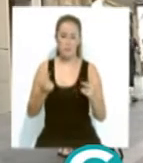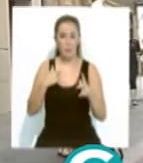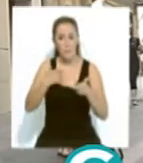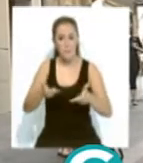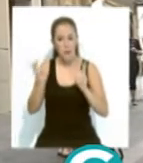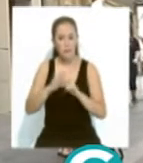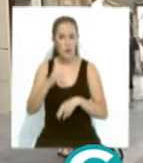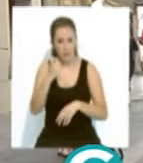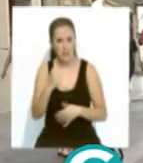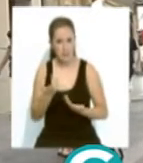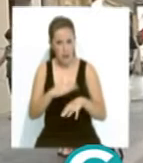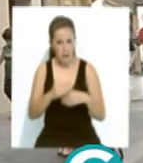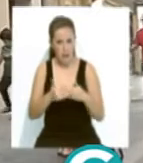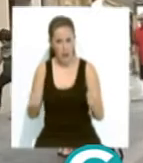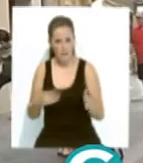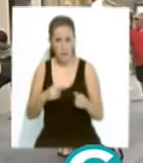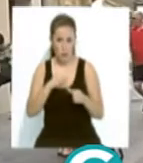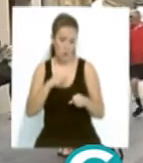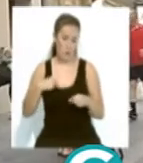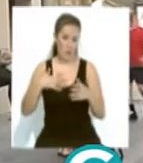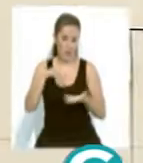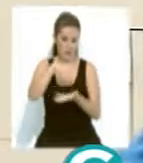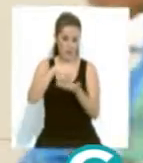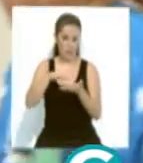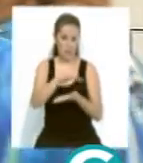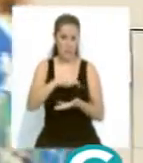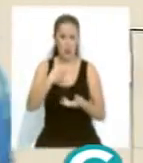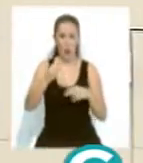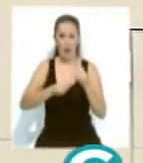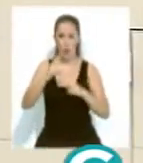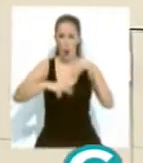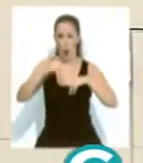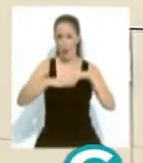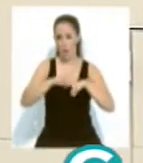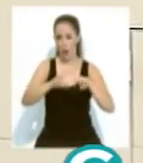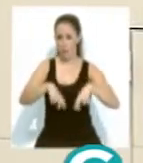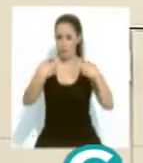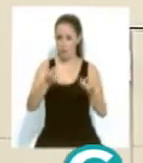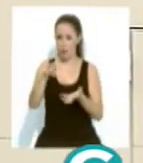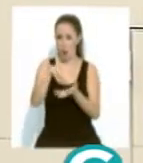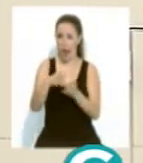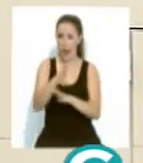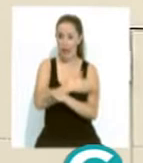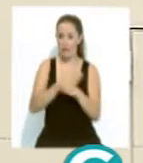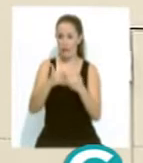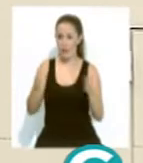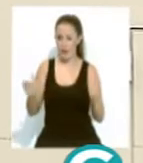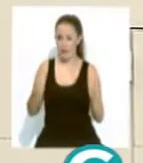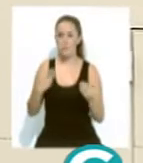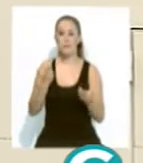permiso necesario después de que la propiedad del establecimiento realizase obras de remodelación en el local previo a su apertura.